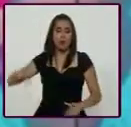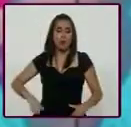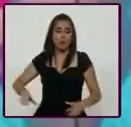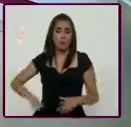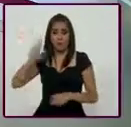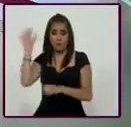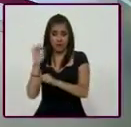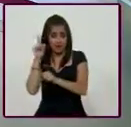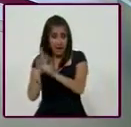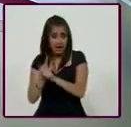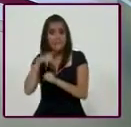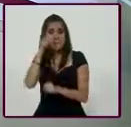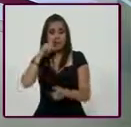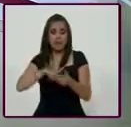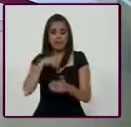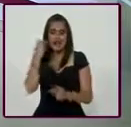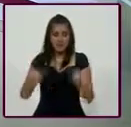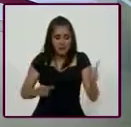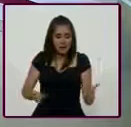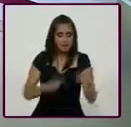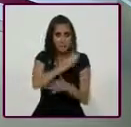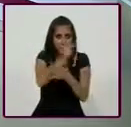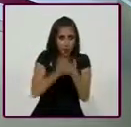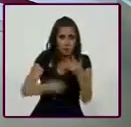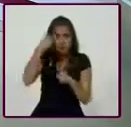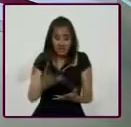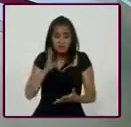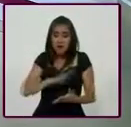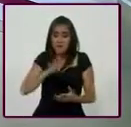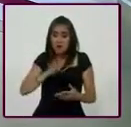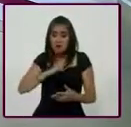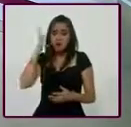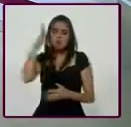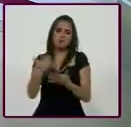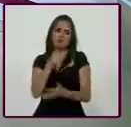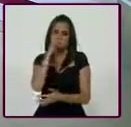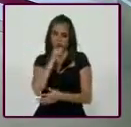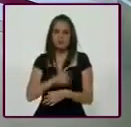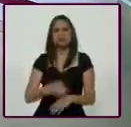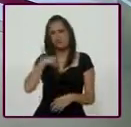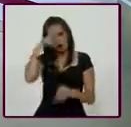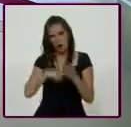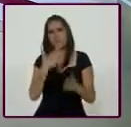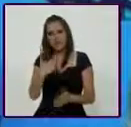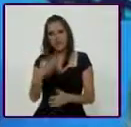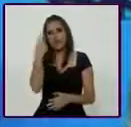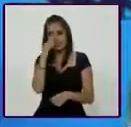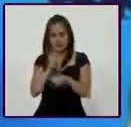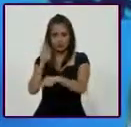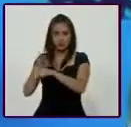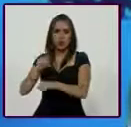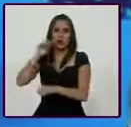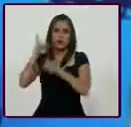con planes, programas y una planeación de mediano y largo plazo. Yo creo que nos va a ir bien. Hay que apostar al deporte